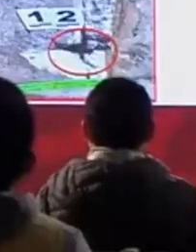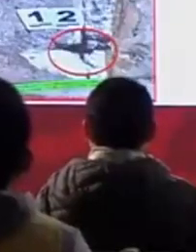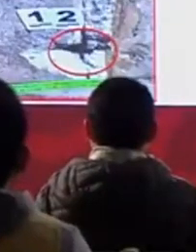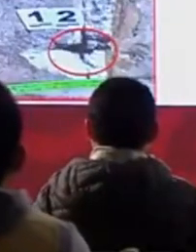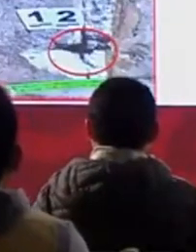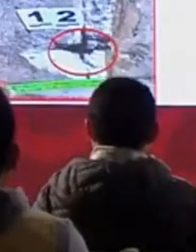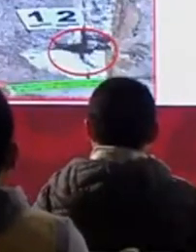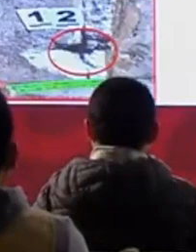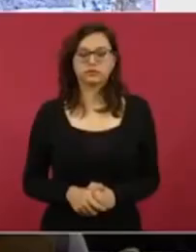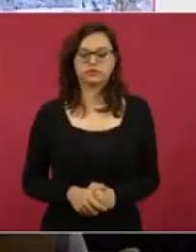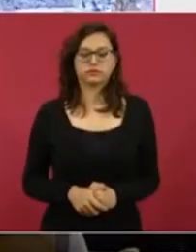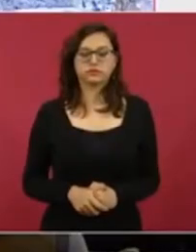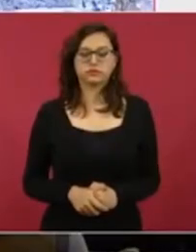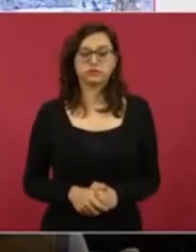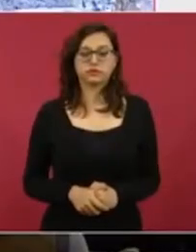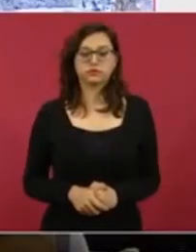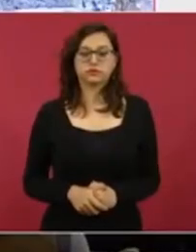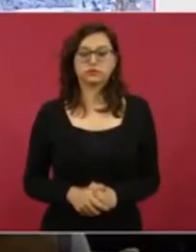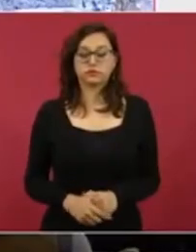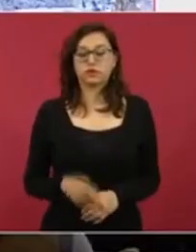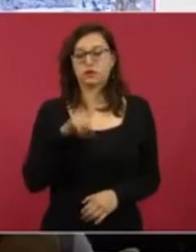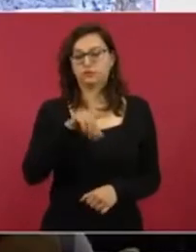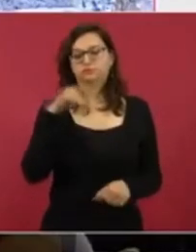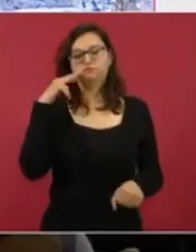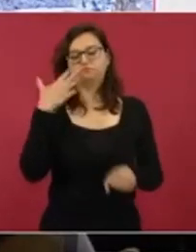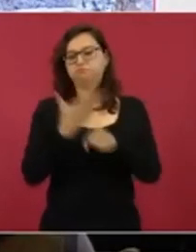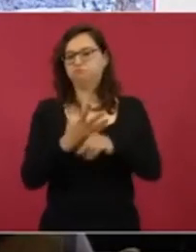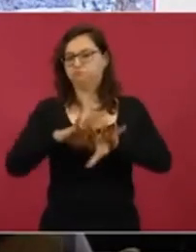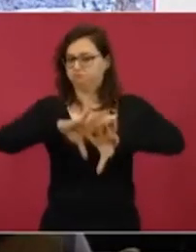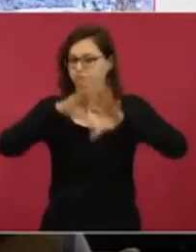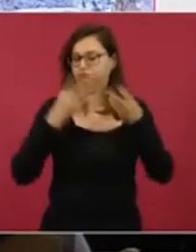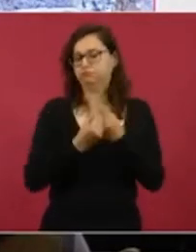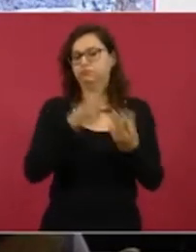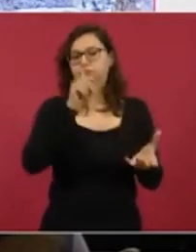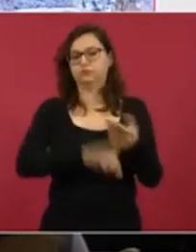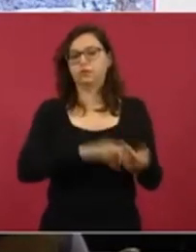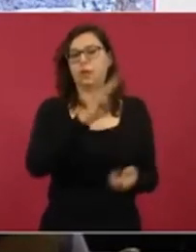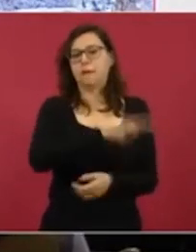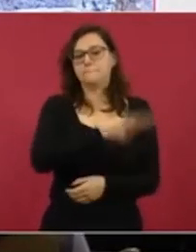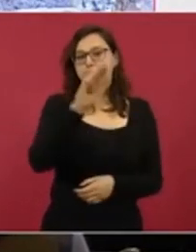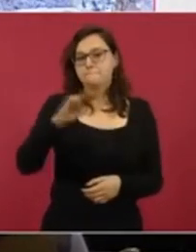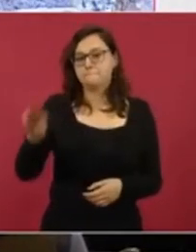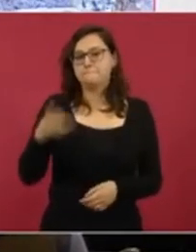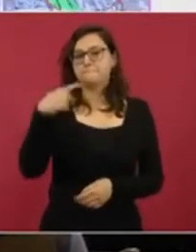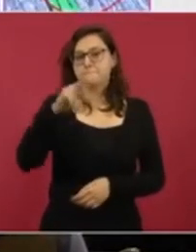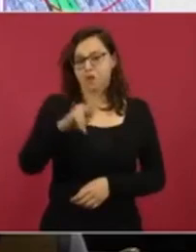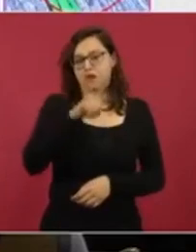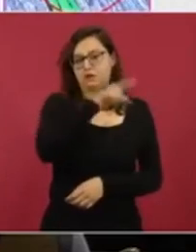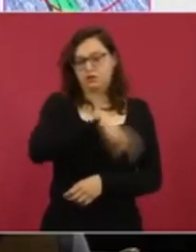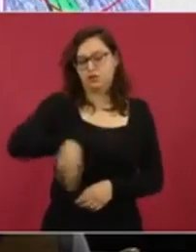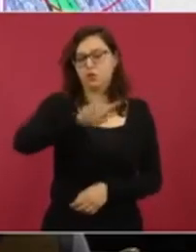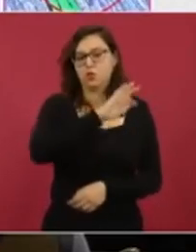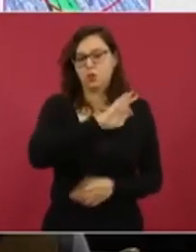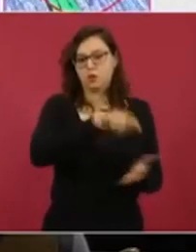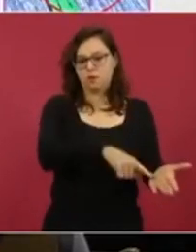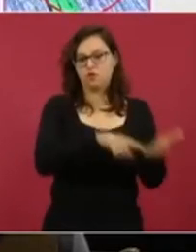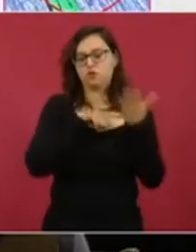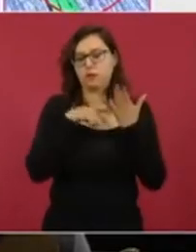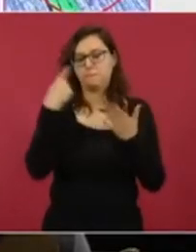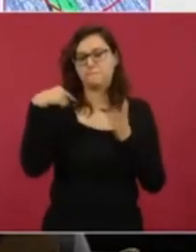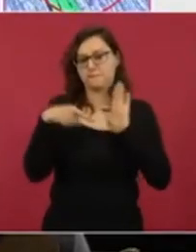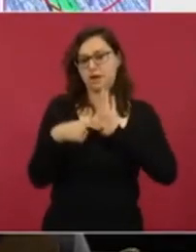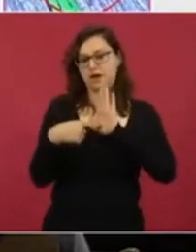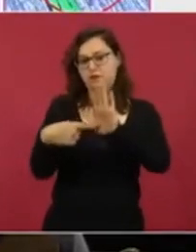embargo, por transparencia se puede ver. Aquí fue donde fueron los impactos. Ahora bien, siguiente. Aquí hay